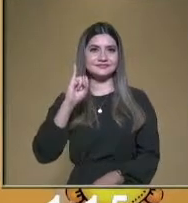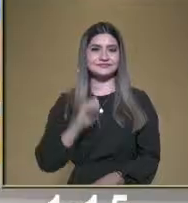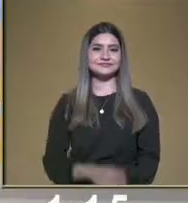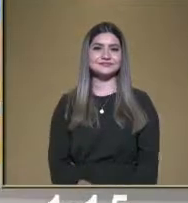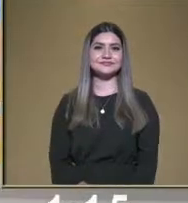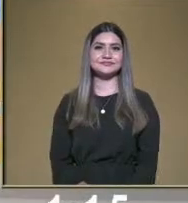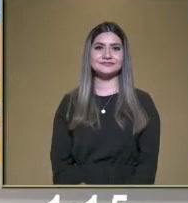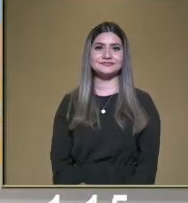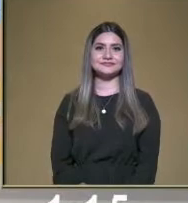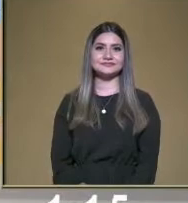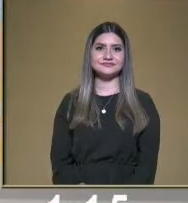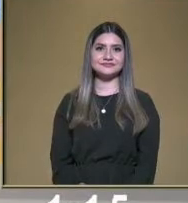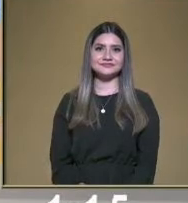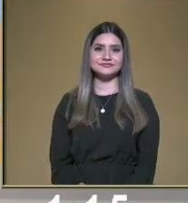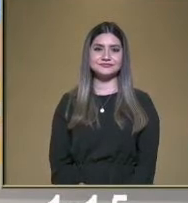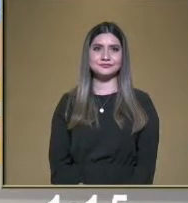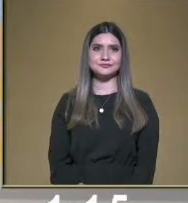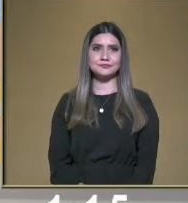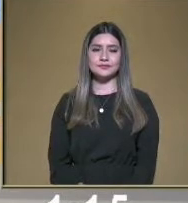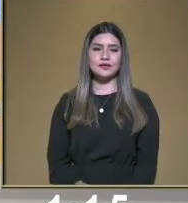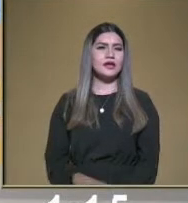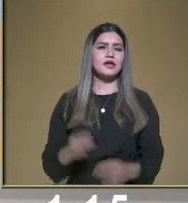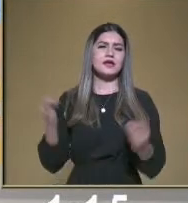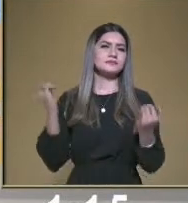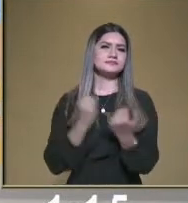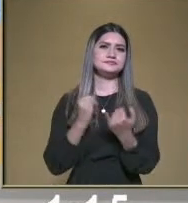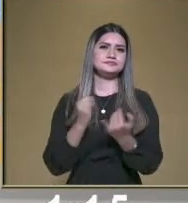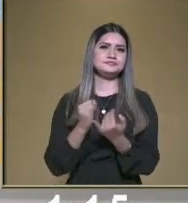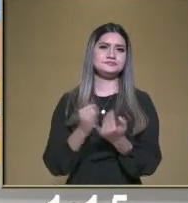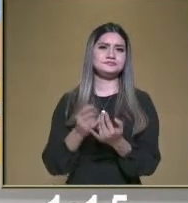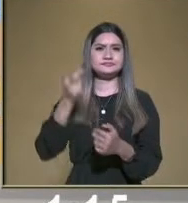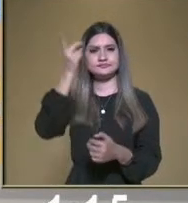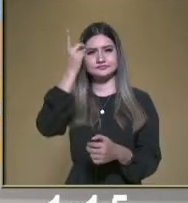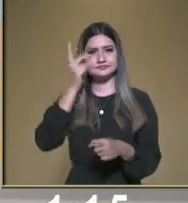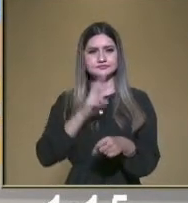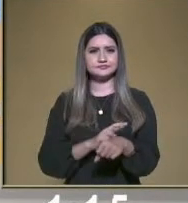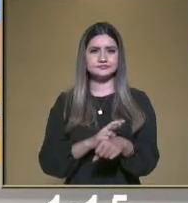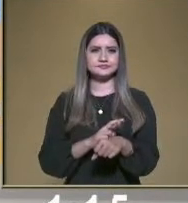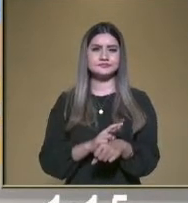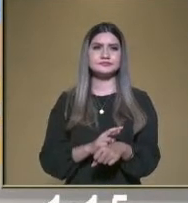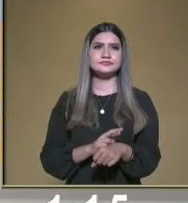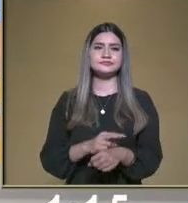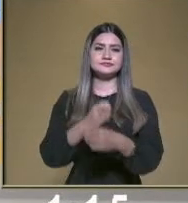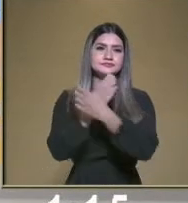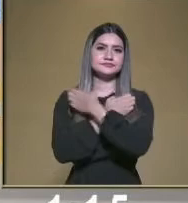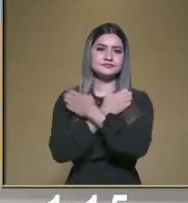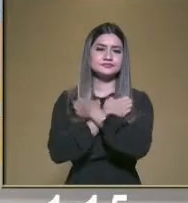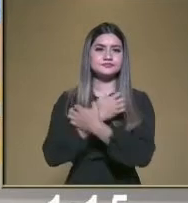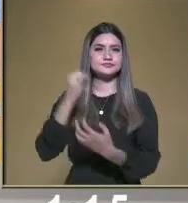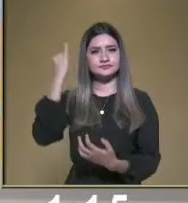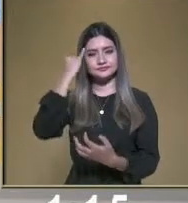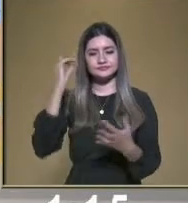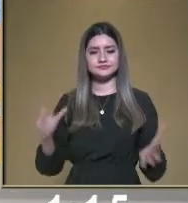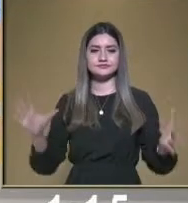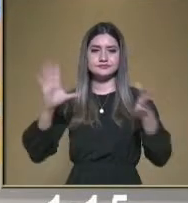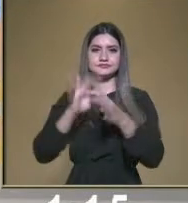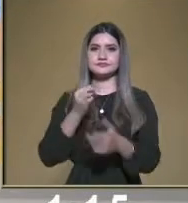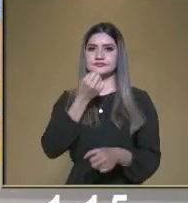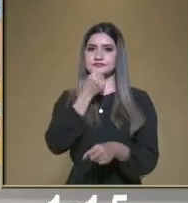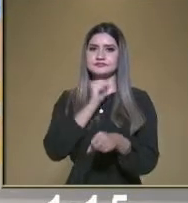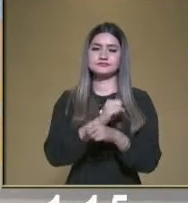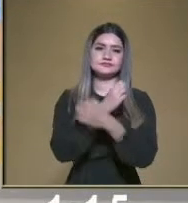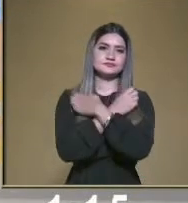esta ocasión, vamos a mostrarles los materiales que el Departamento de Educación Indígena, en vinculación con la Secretaría de Educación del Estado de Nuevo León,